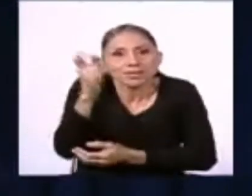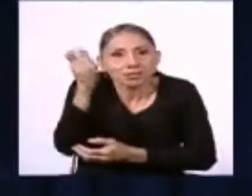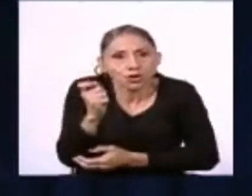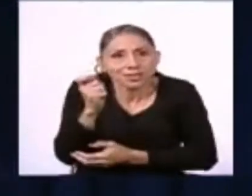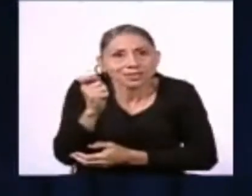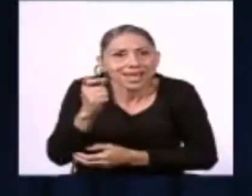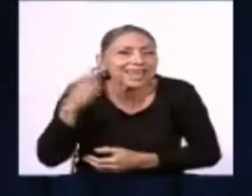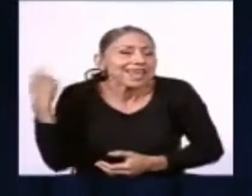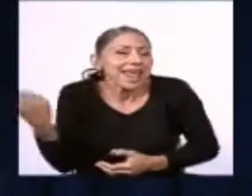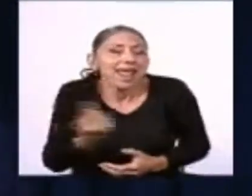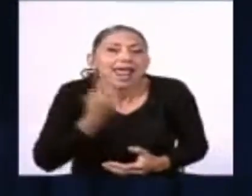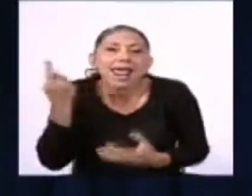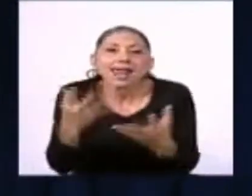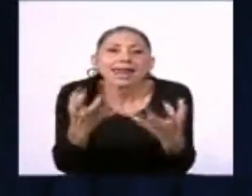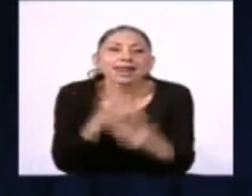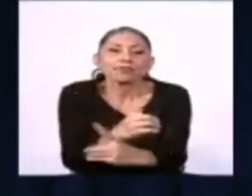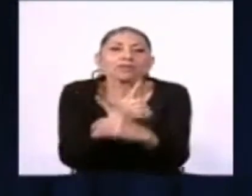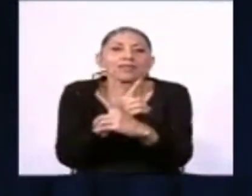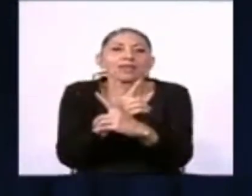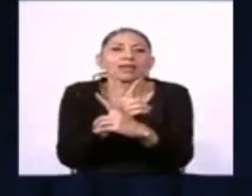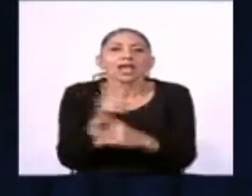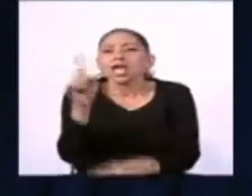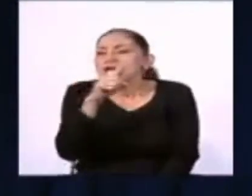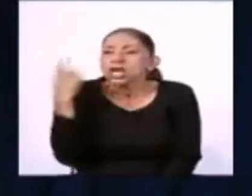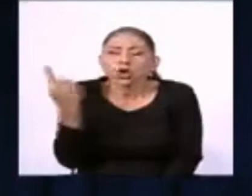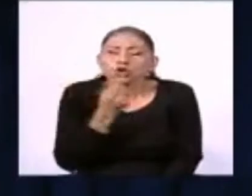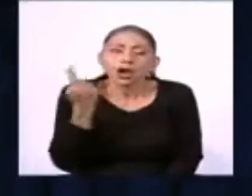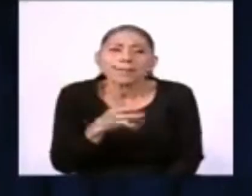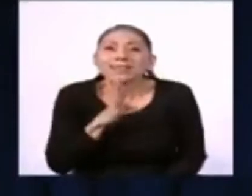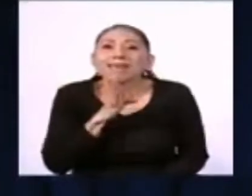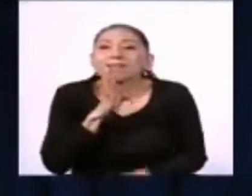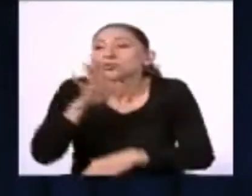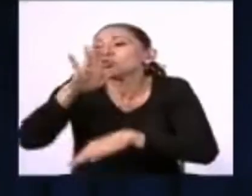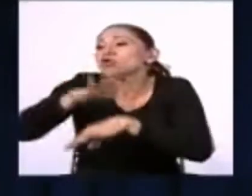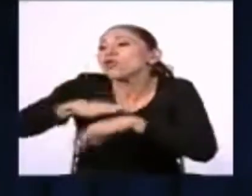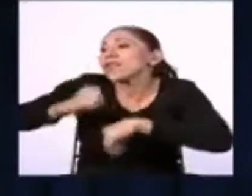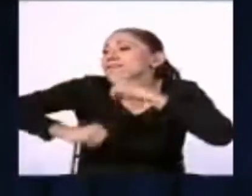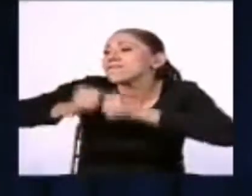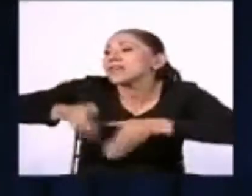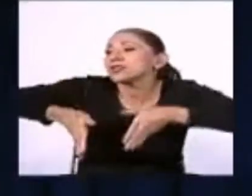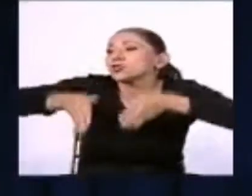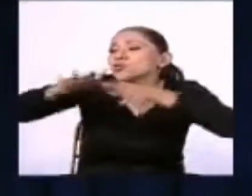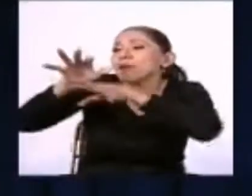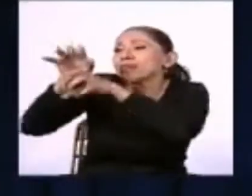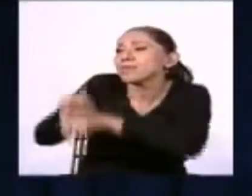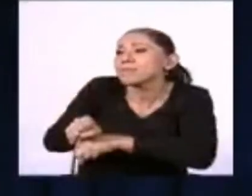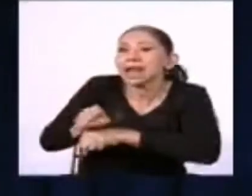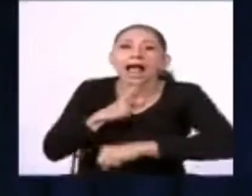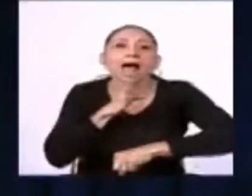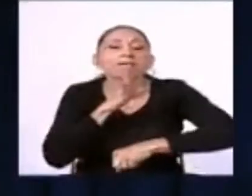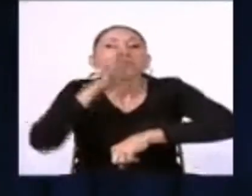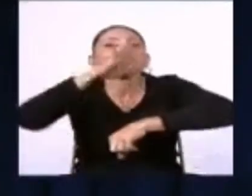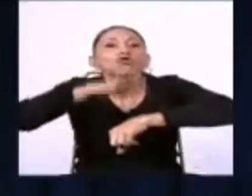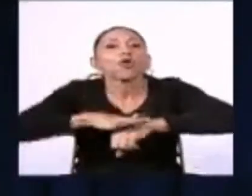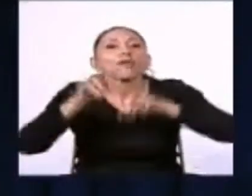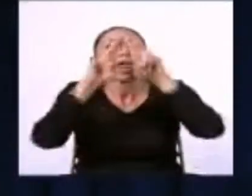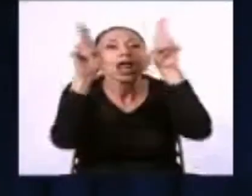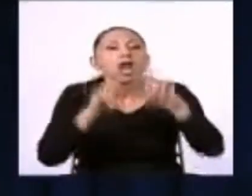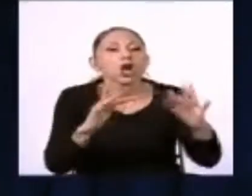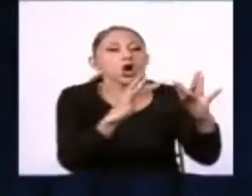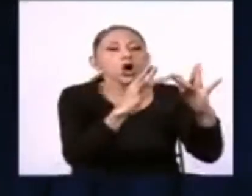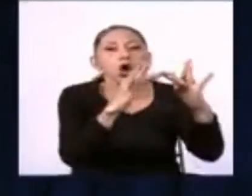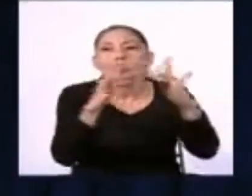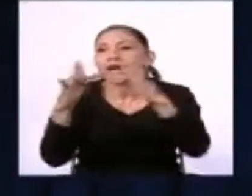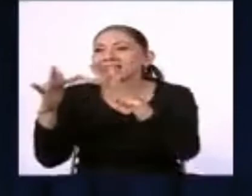momento queremos defender. Y no hablemos solamente de infraestructura típica, hablemos de conectividad, porque esa es la